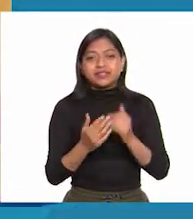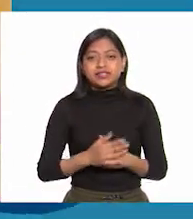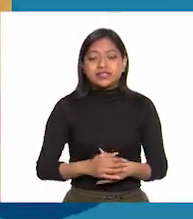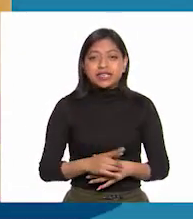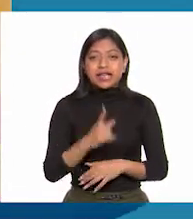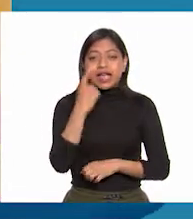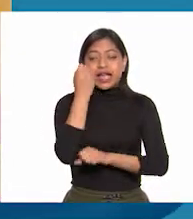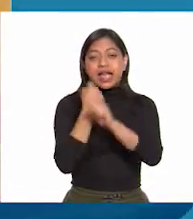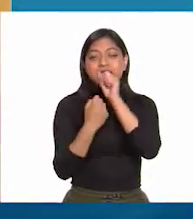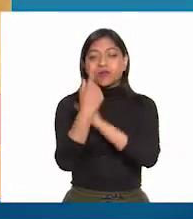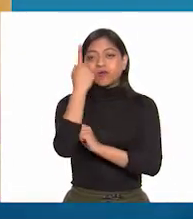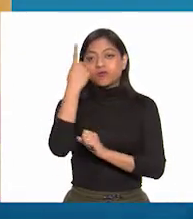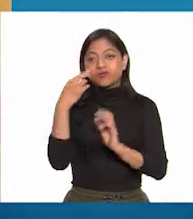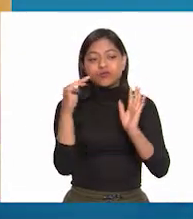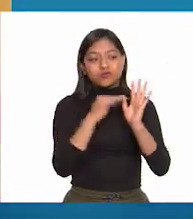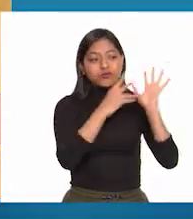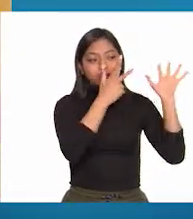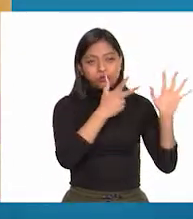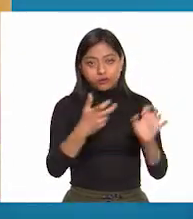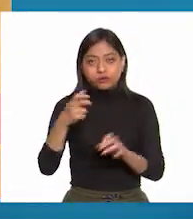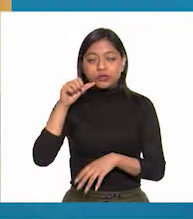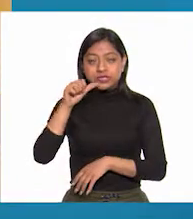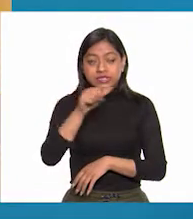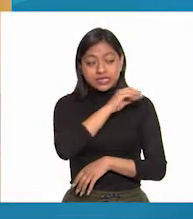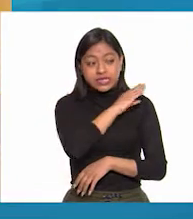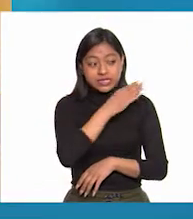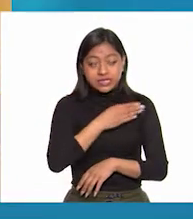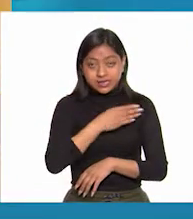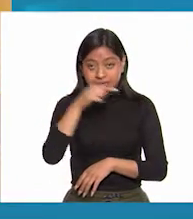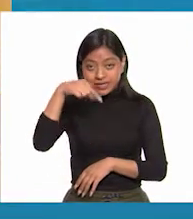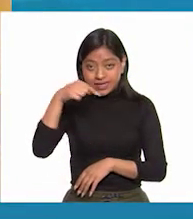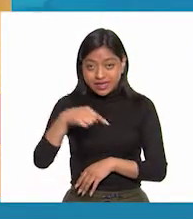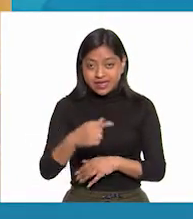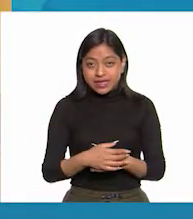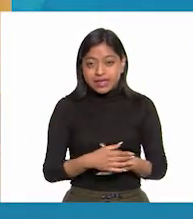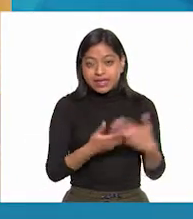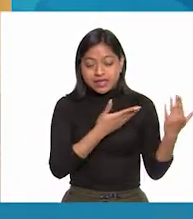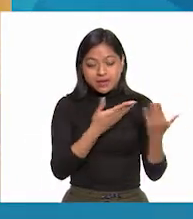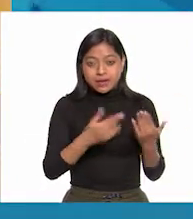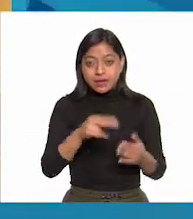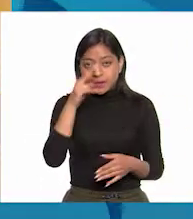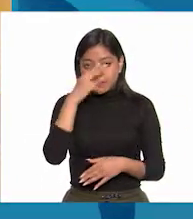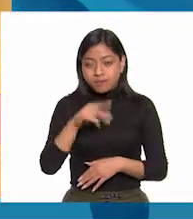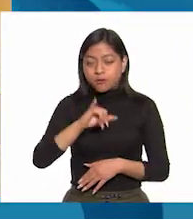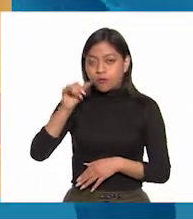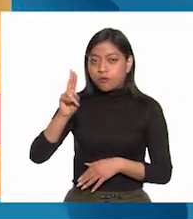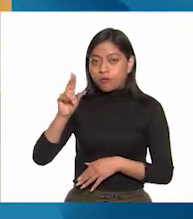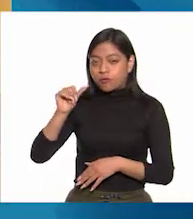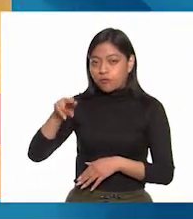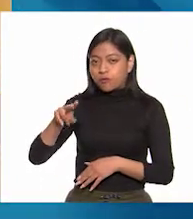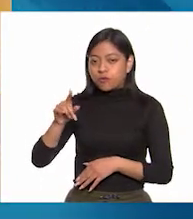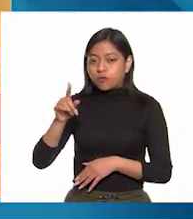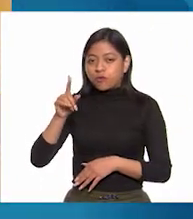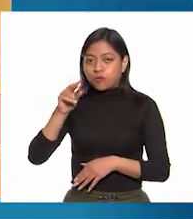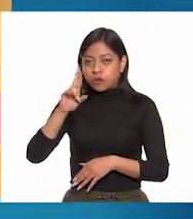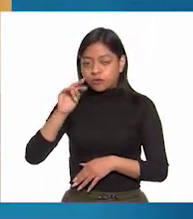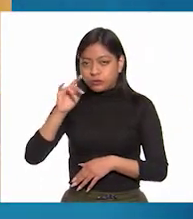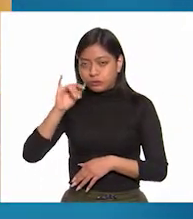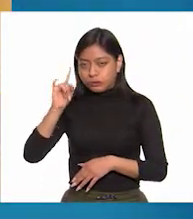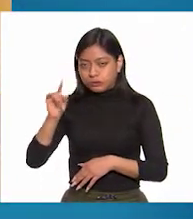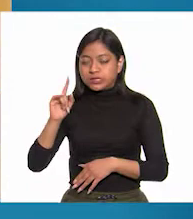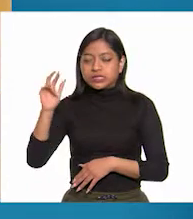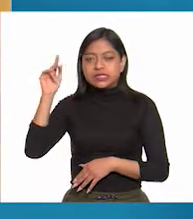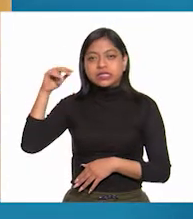Hacia 1816, la nueva España parecía haberse pacificado. Juan Ruiz de Apodaca fue nombrado virrey